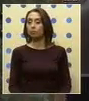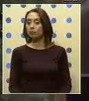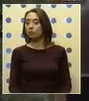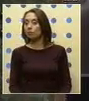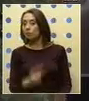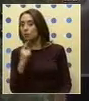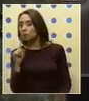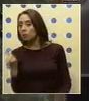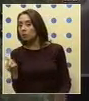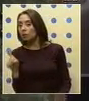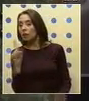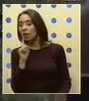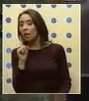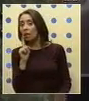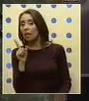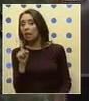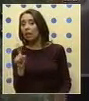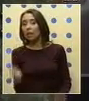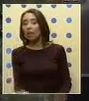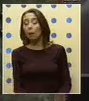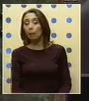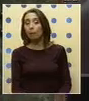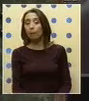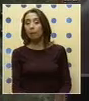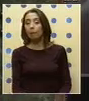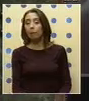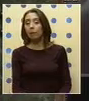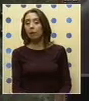¿Quién está anotando los diputados? Ya.